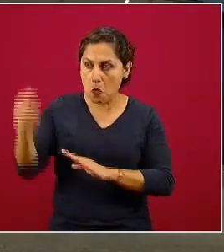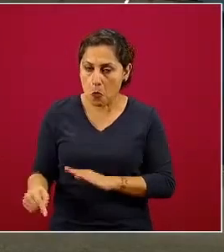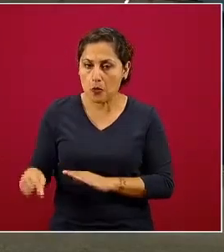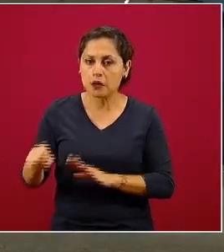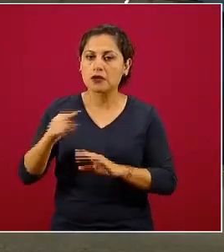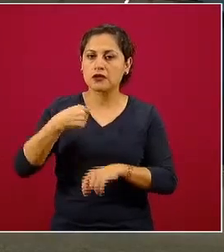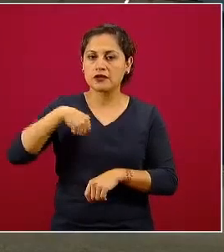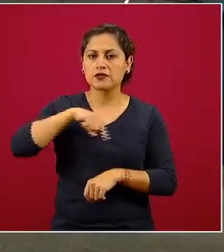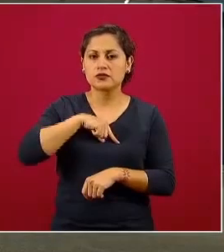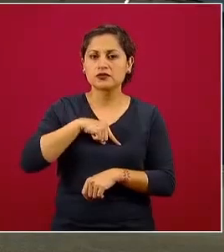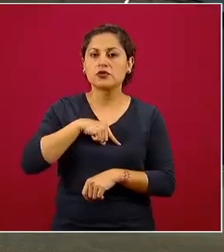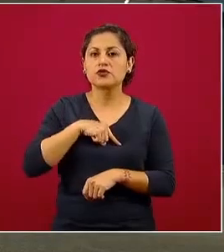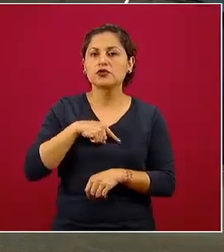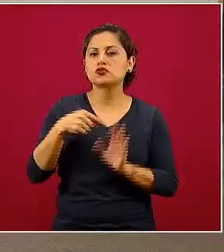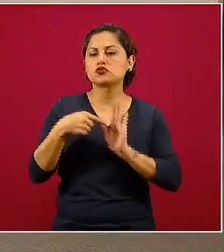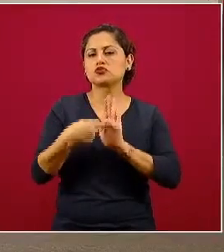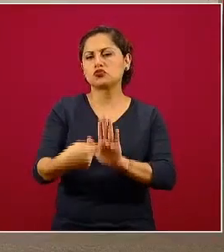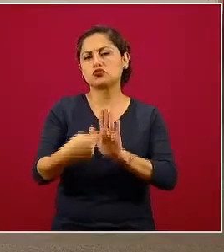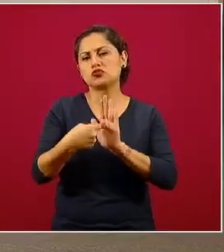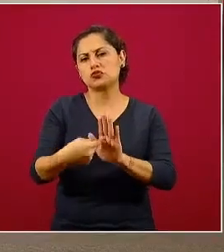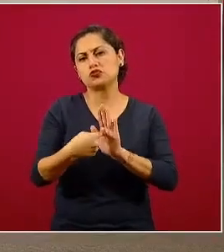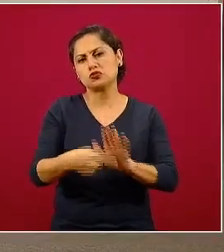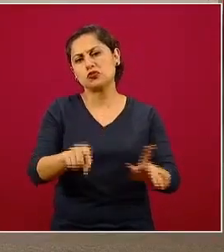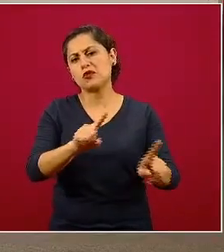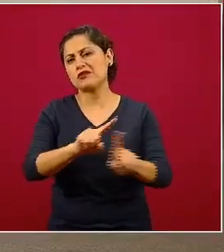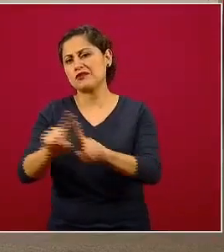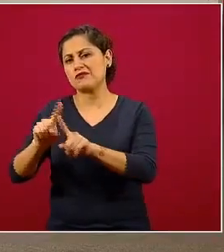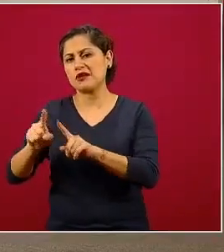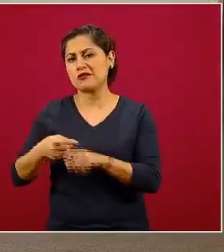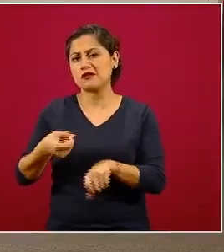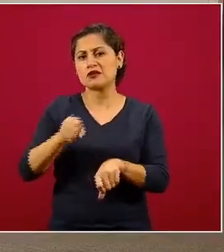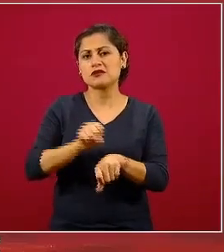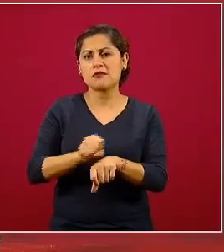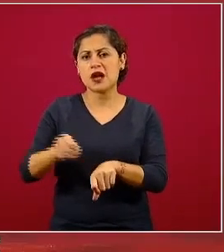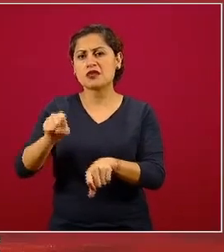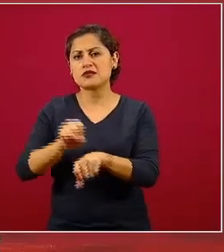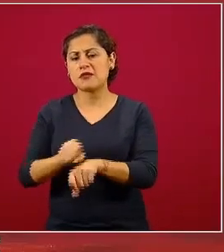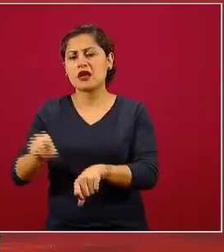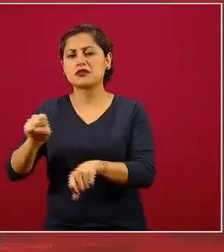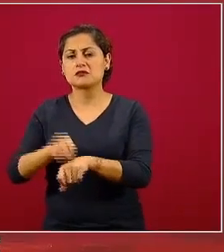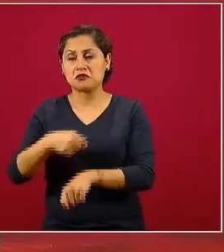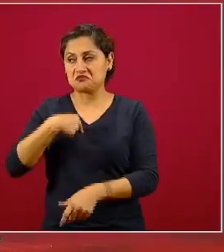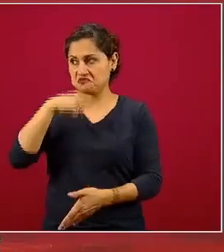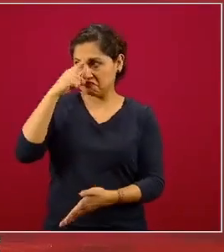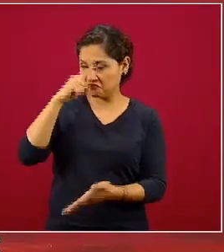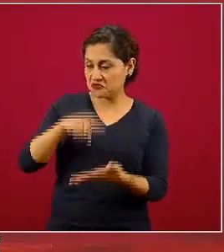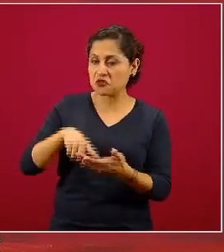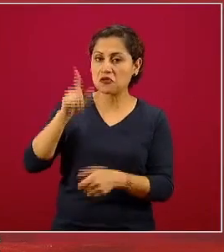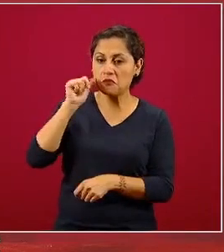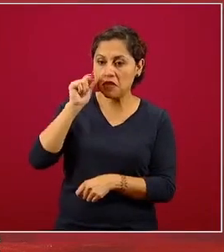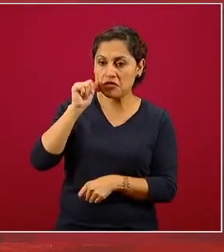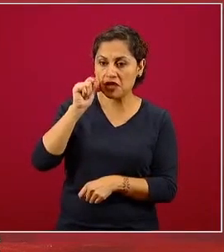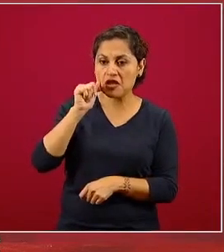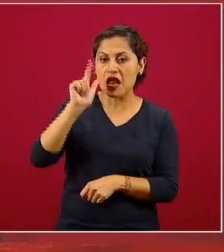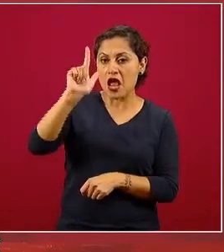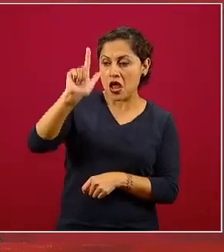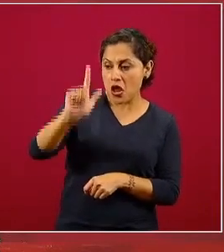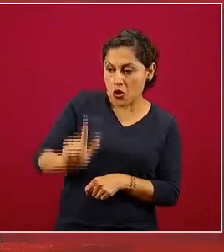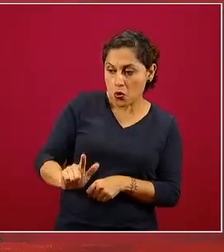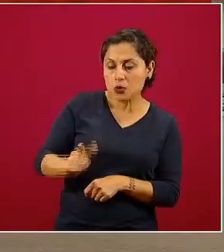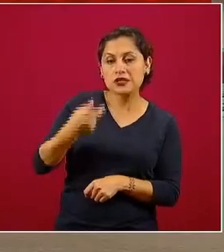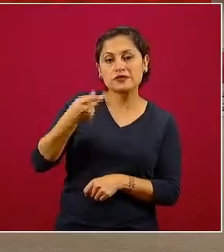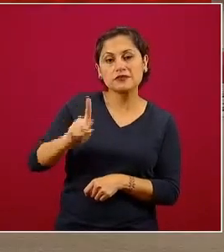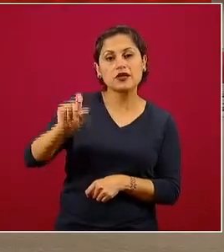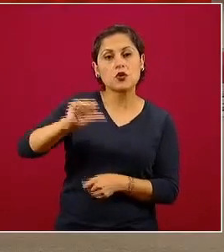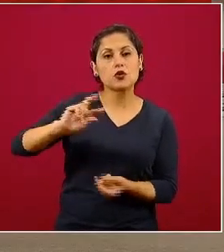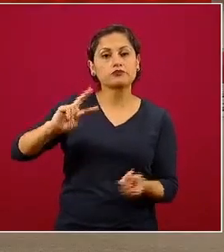presentamos frecuentemente, semanalmente, yo que mañana lo vamos a hacer, generalmente lo hacíamos los lunes, pero invertimos